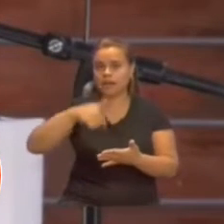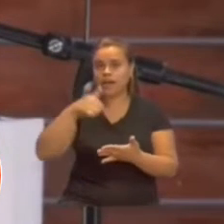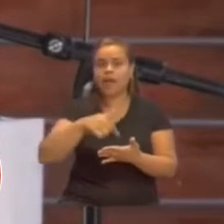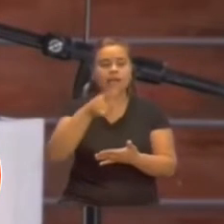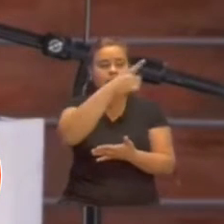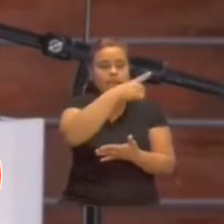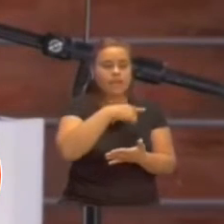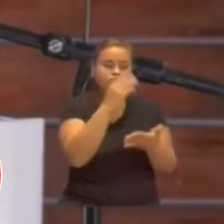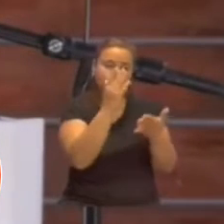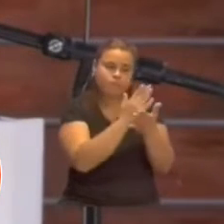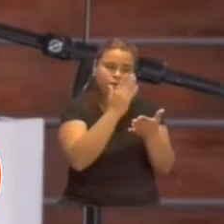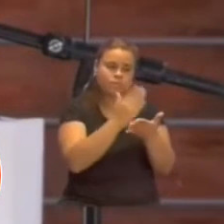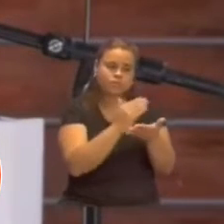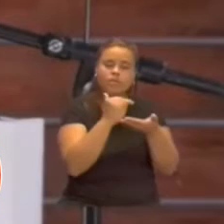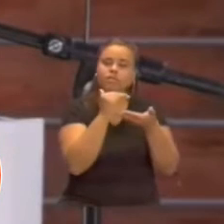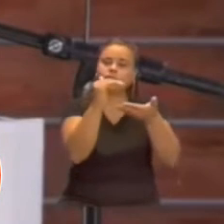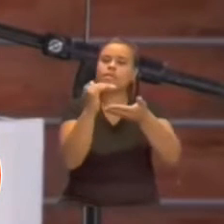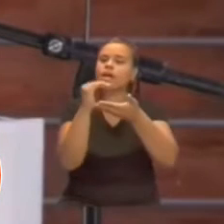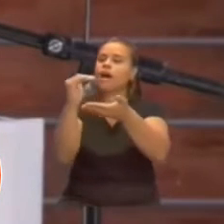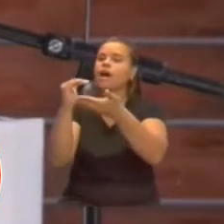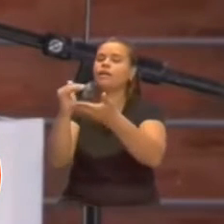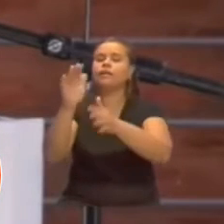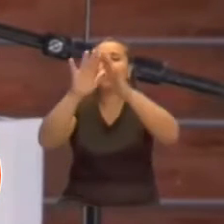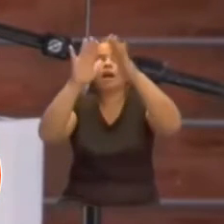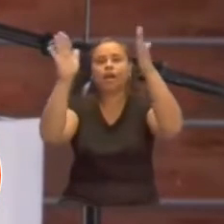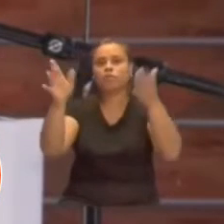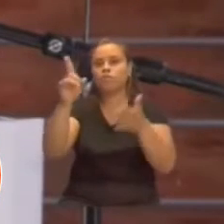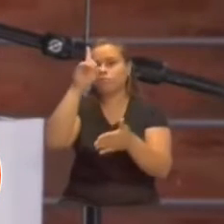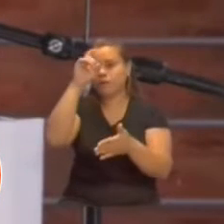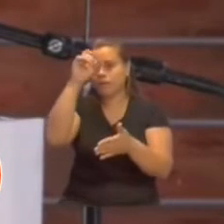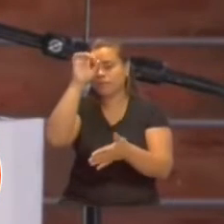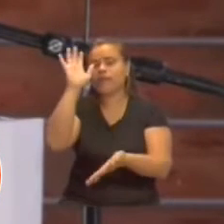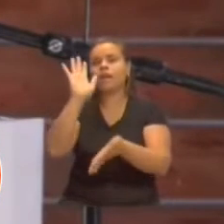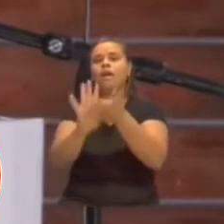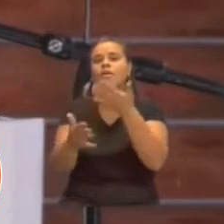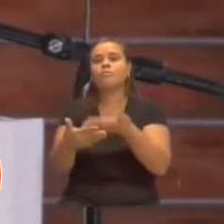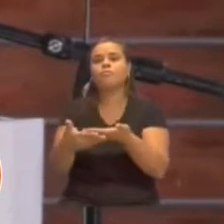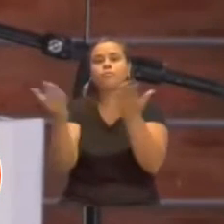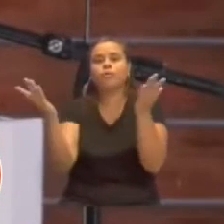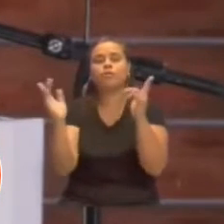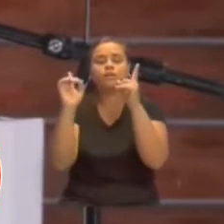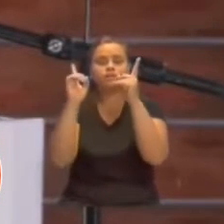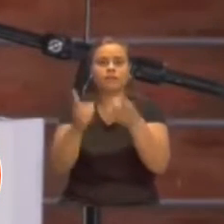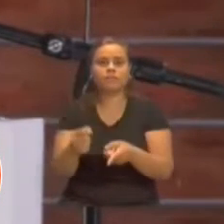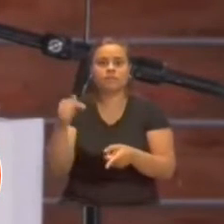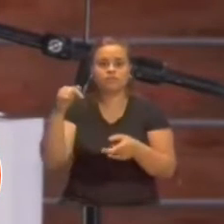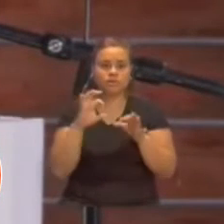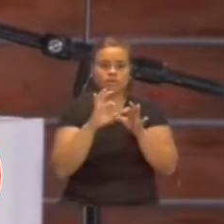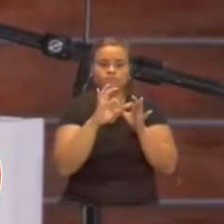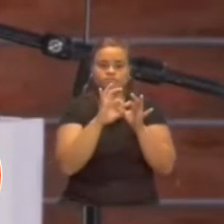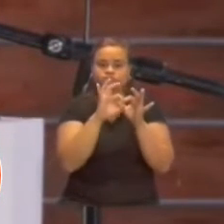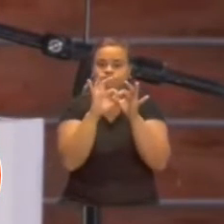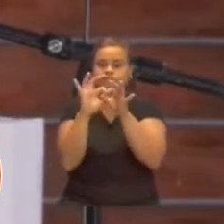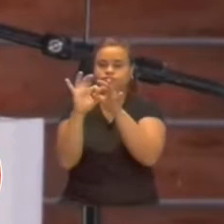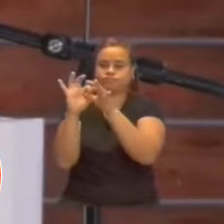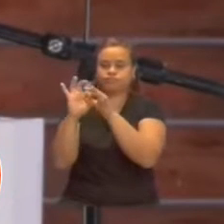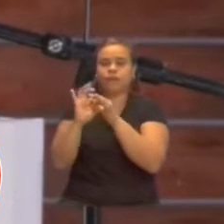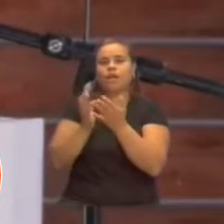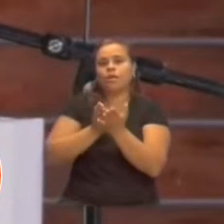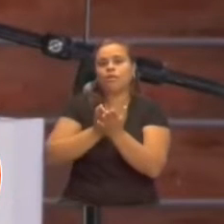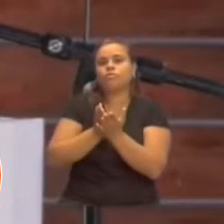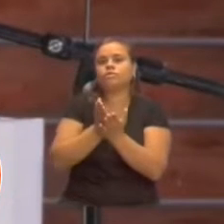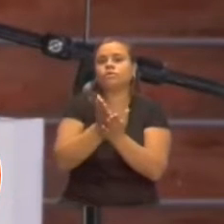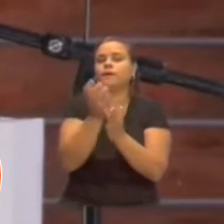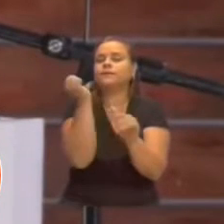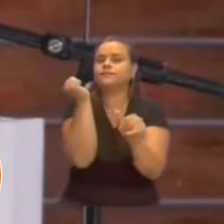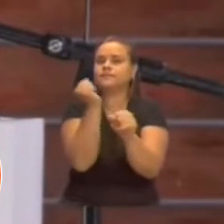salud y en eso están establecidos principalmente estas alianzas y estos lazos que necesitamos fortalecer. La etapa quiere